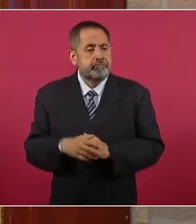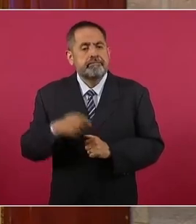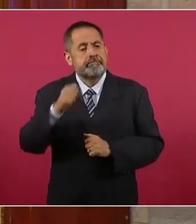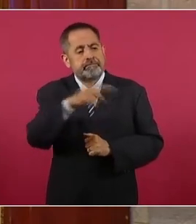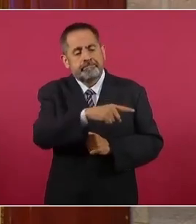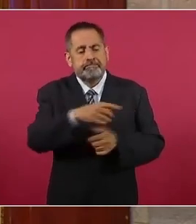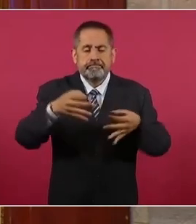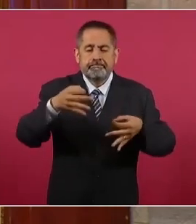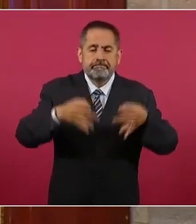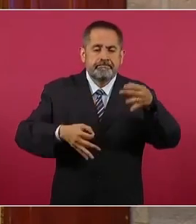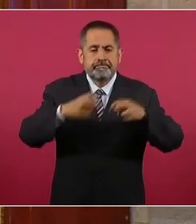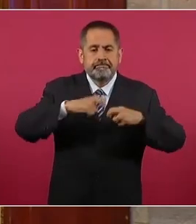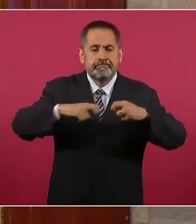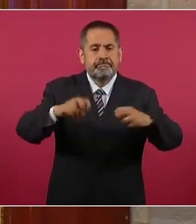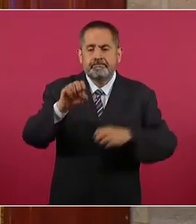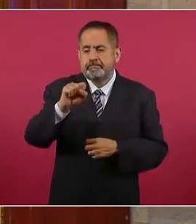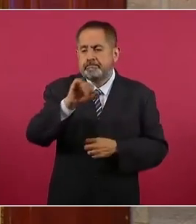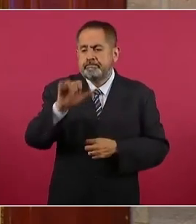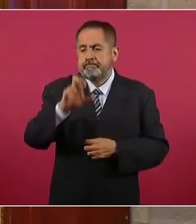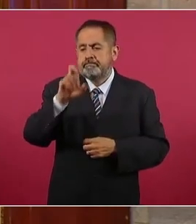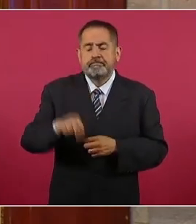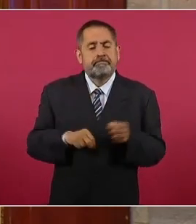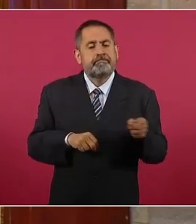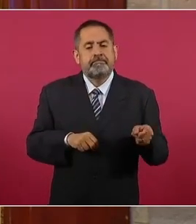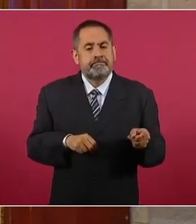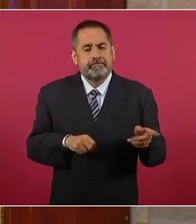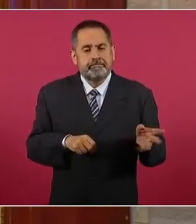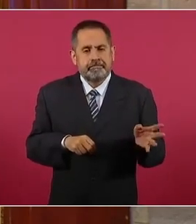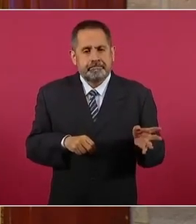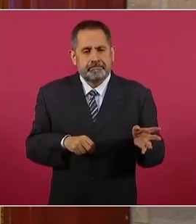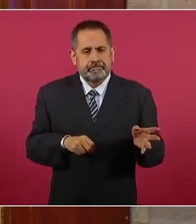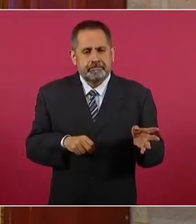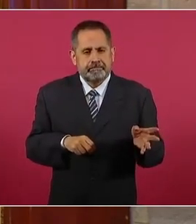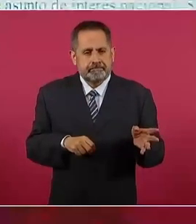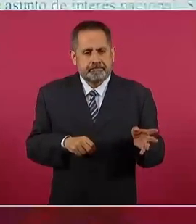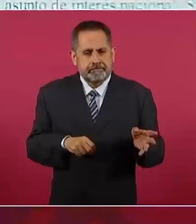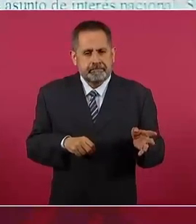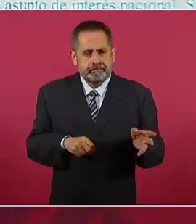ministros de la Suprema Corte, que ya estaban